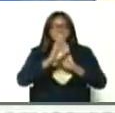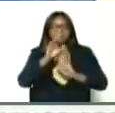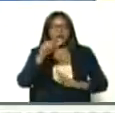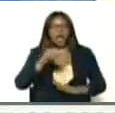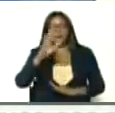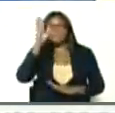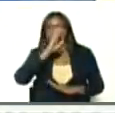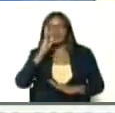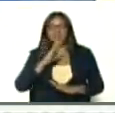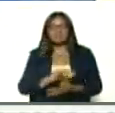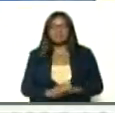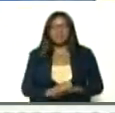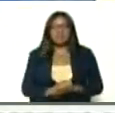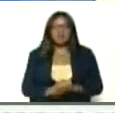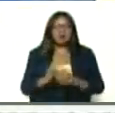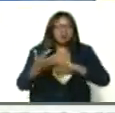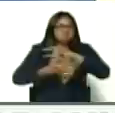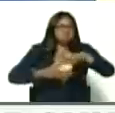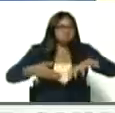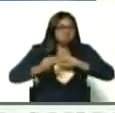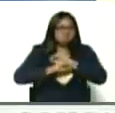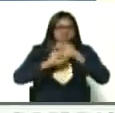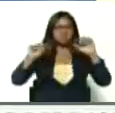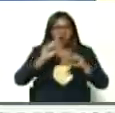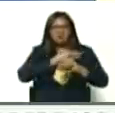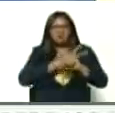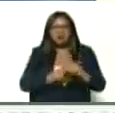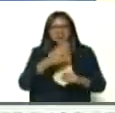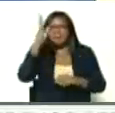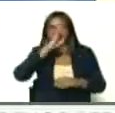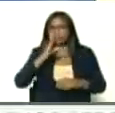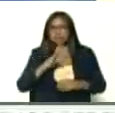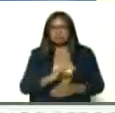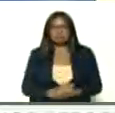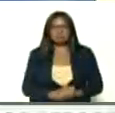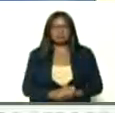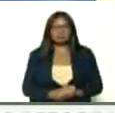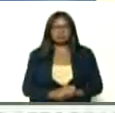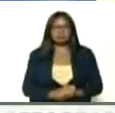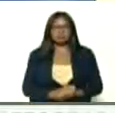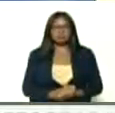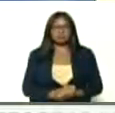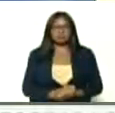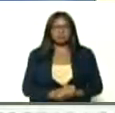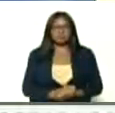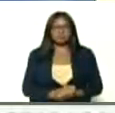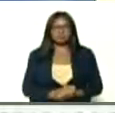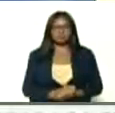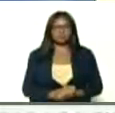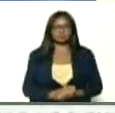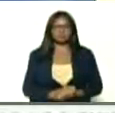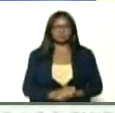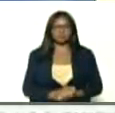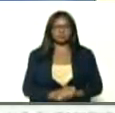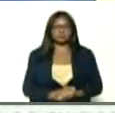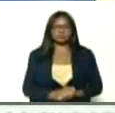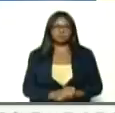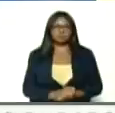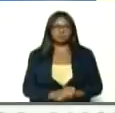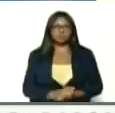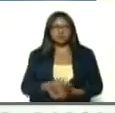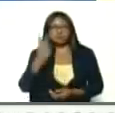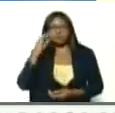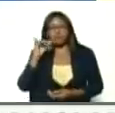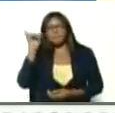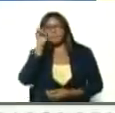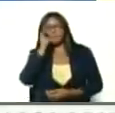Brasil, y el colapso total del Brasil, el colapso total del Brasil, aquí tengo un video